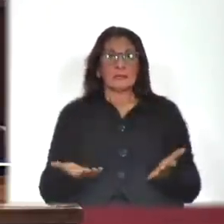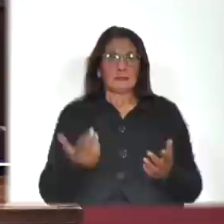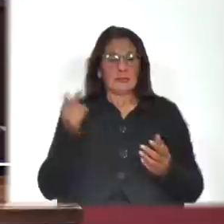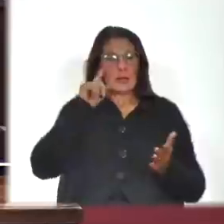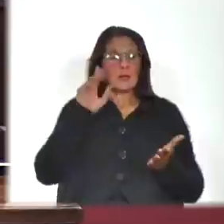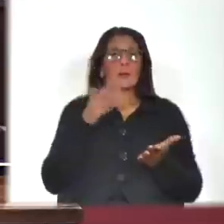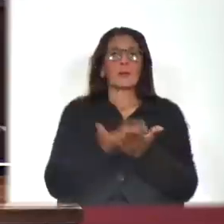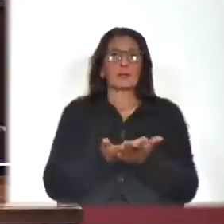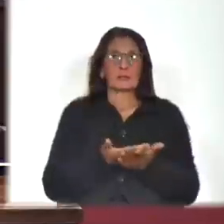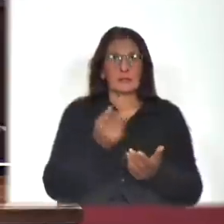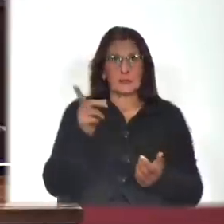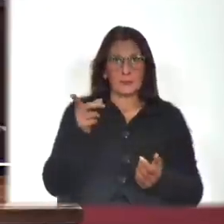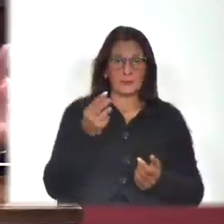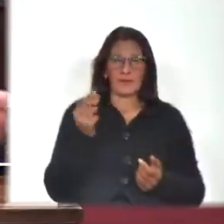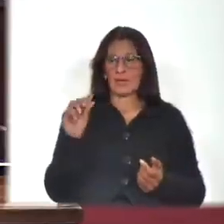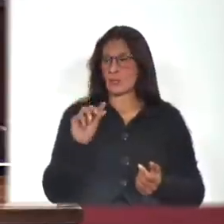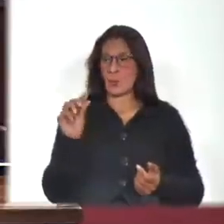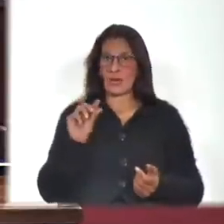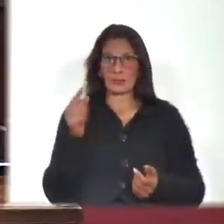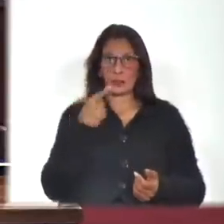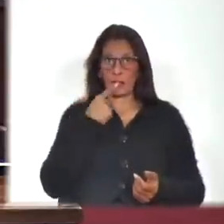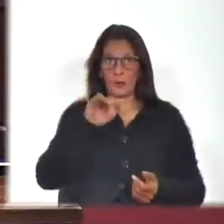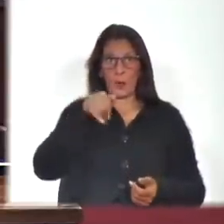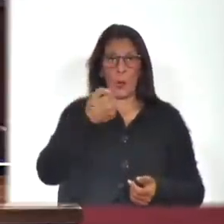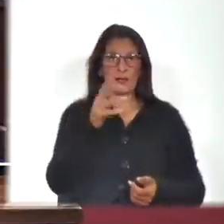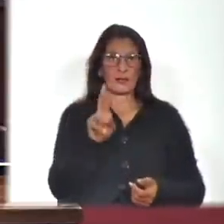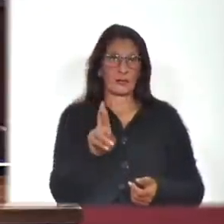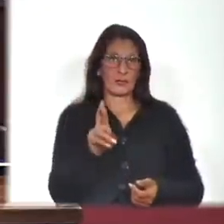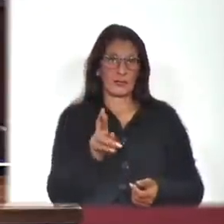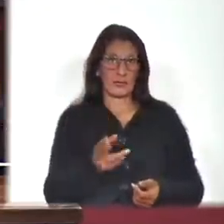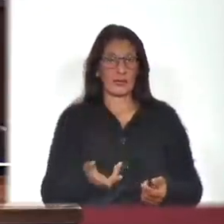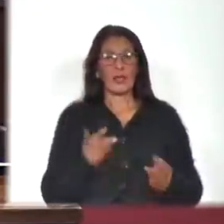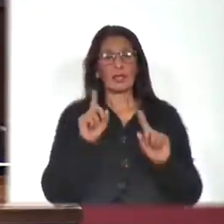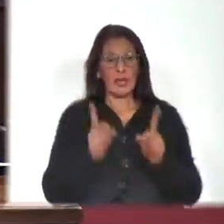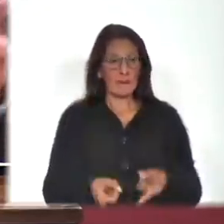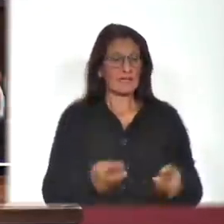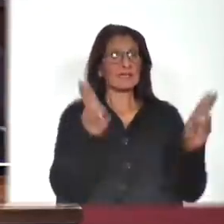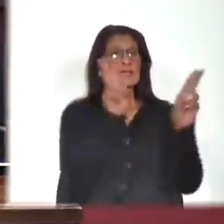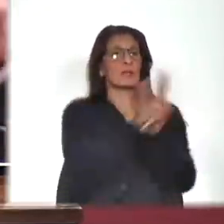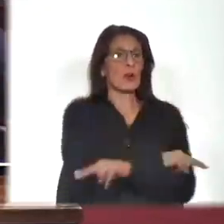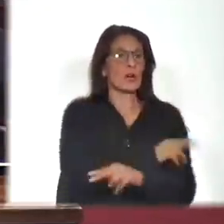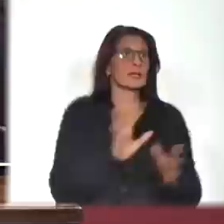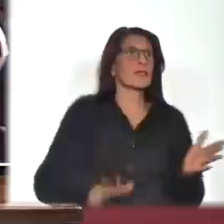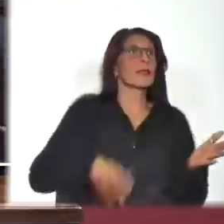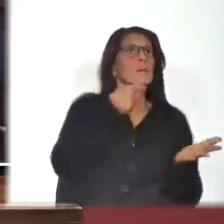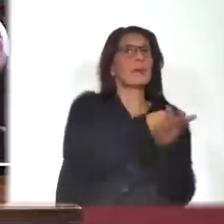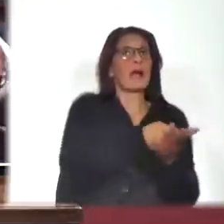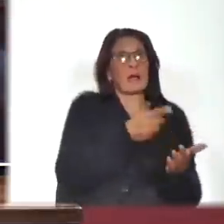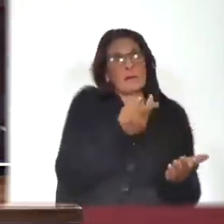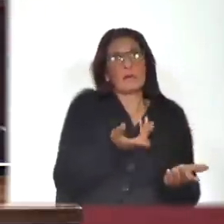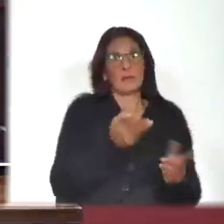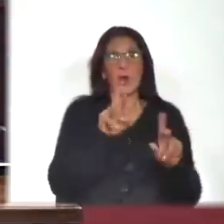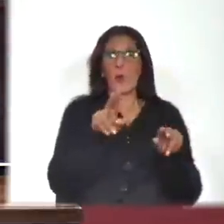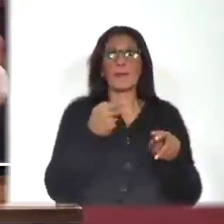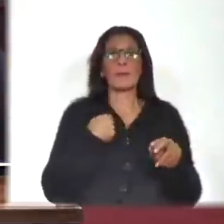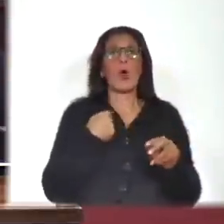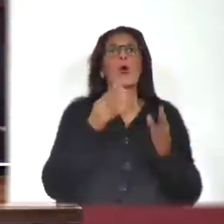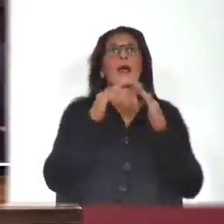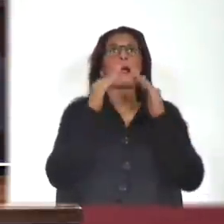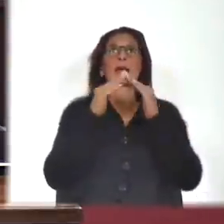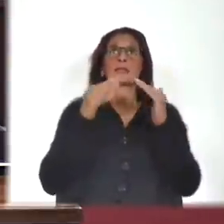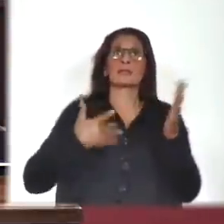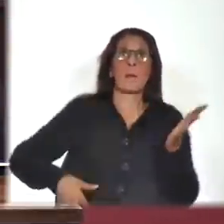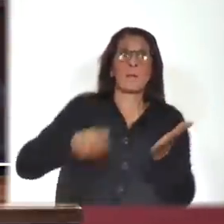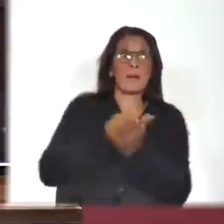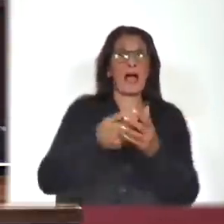el señor diputado Rodríguez hace un rato. También se exonera de una parte del pago al que paga la contribución inmobiliaria, la